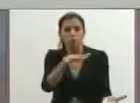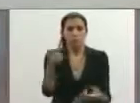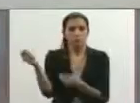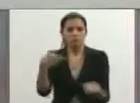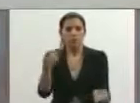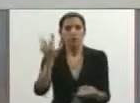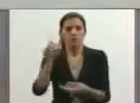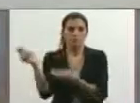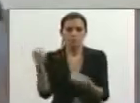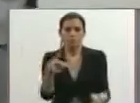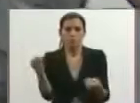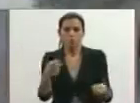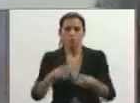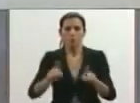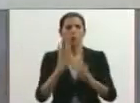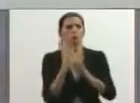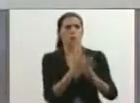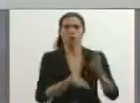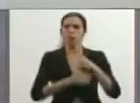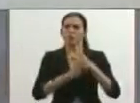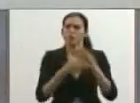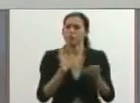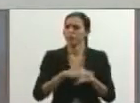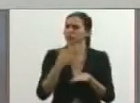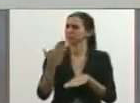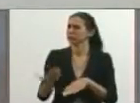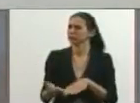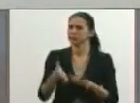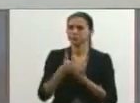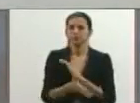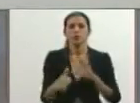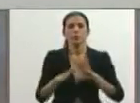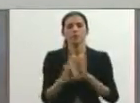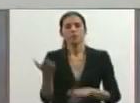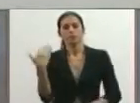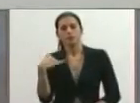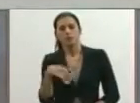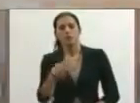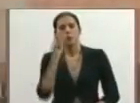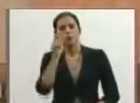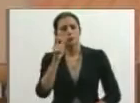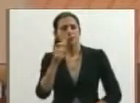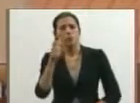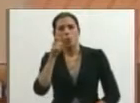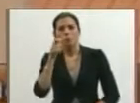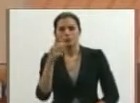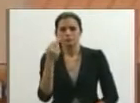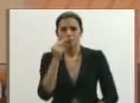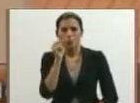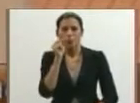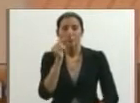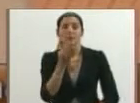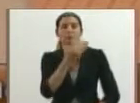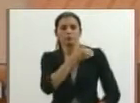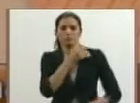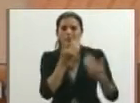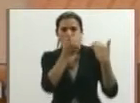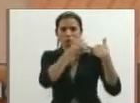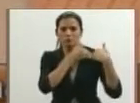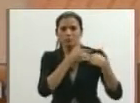Algo así como esto. Pasado martes, el superintendente de Precios Justos, William Contreras,